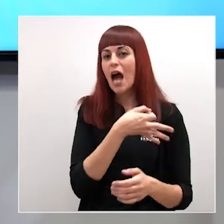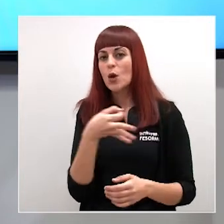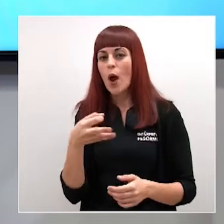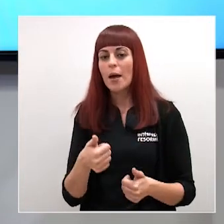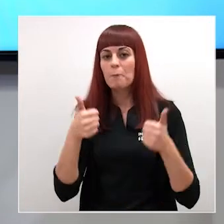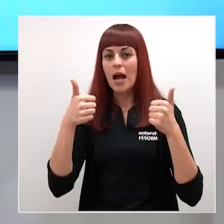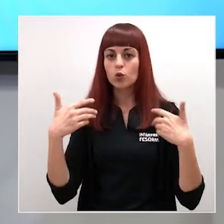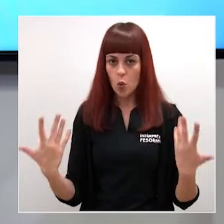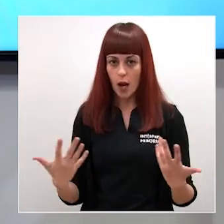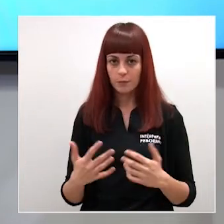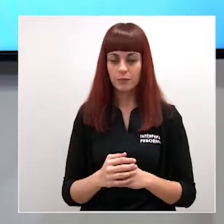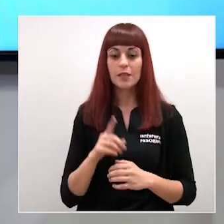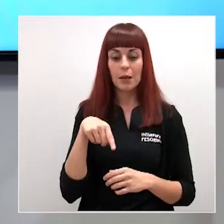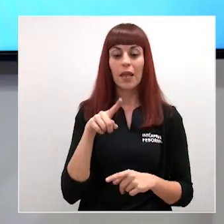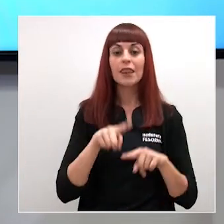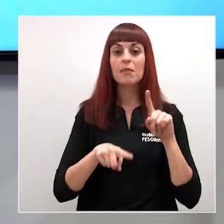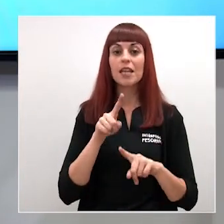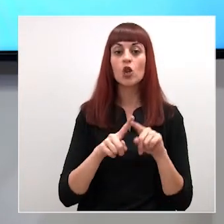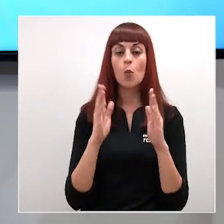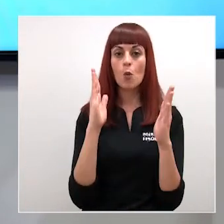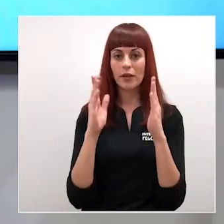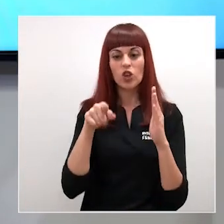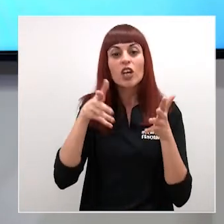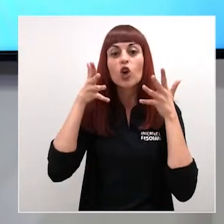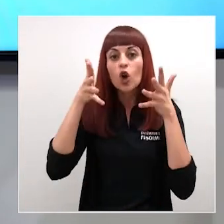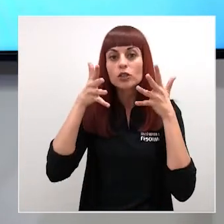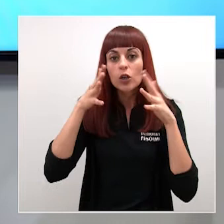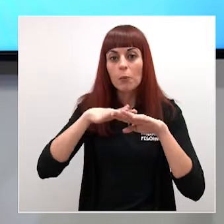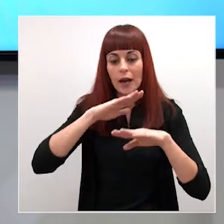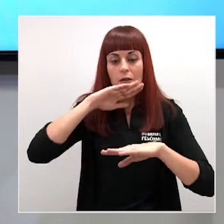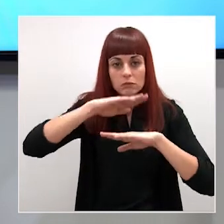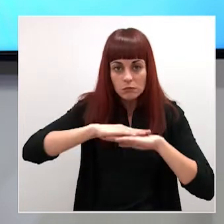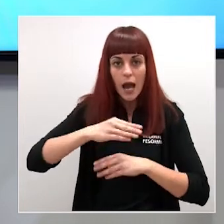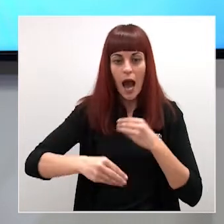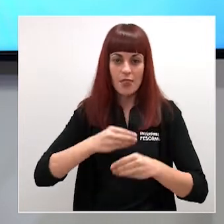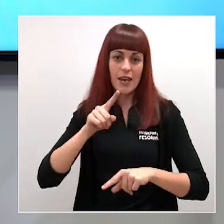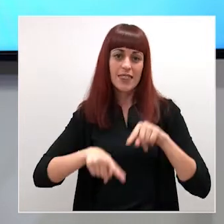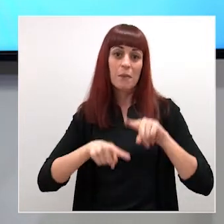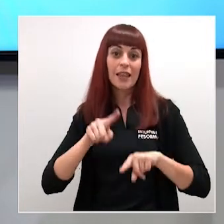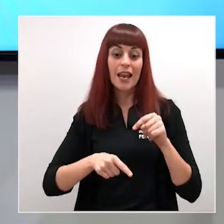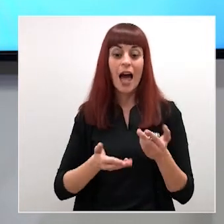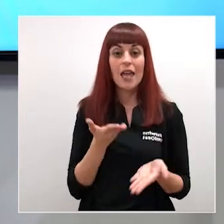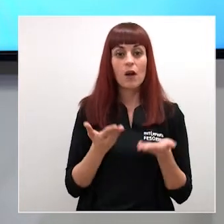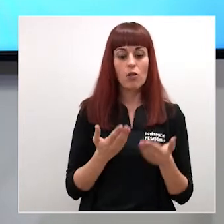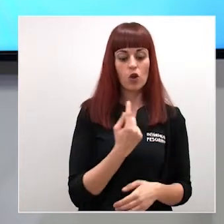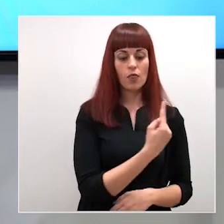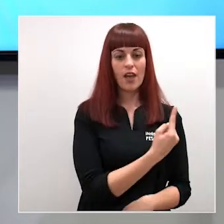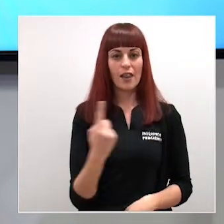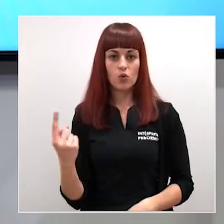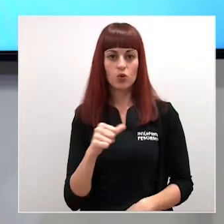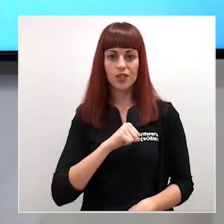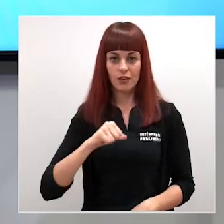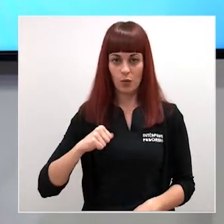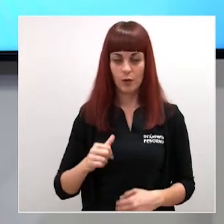la evaluación en cada momento y proporciona consejos prácticos y acciones a seguir según la evaluación individual que se haga en cada caso.